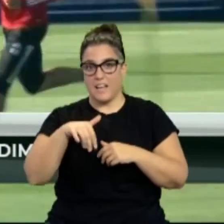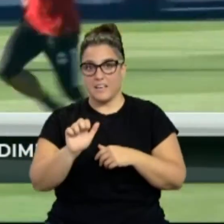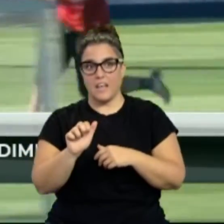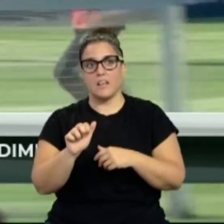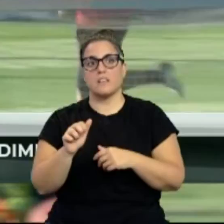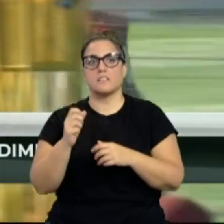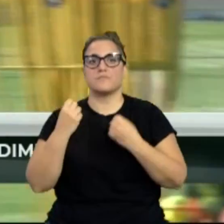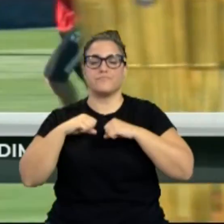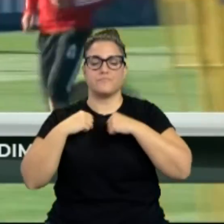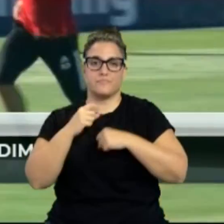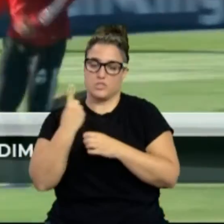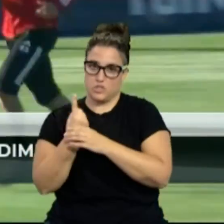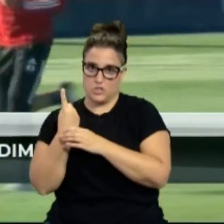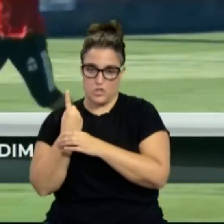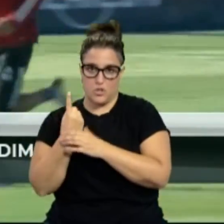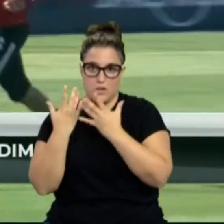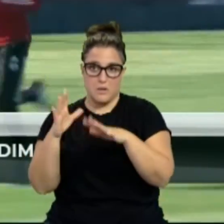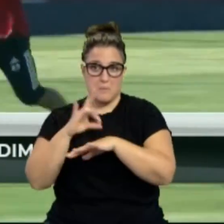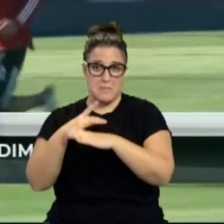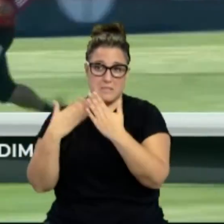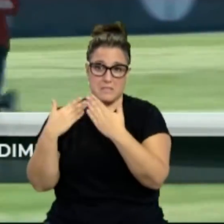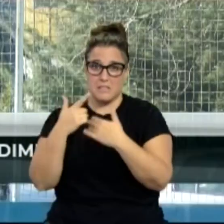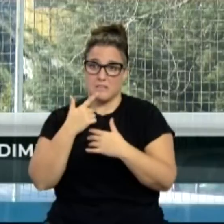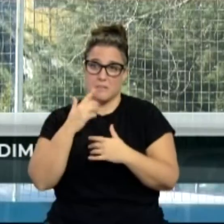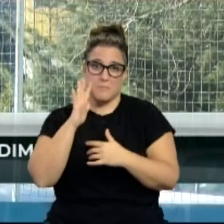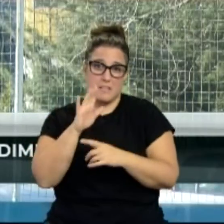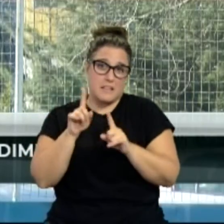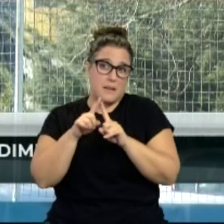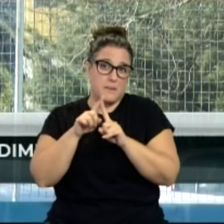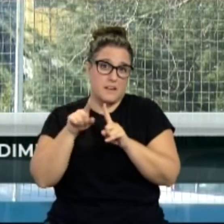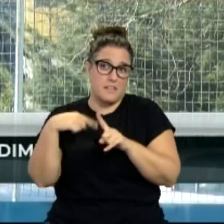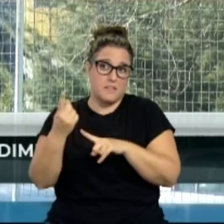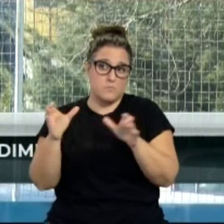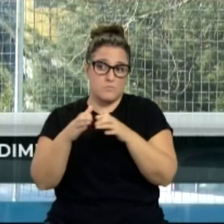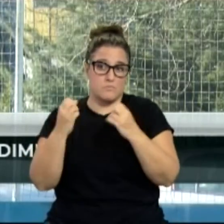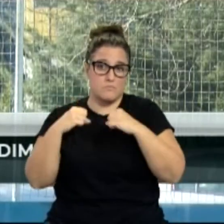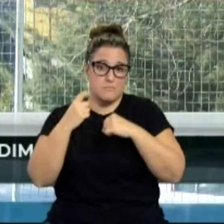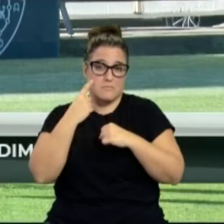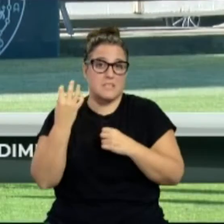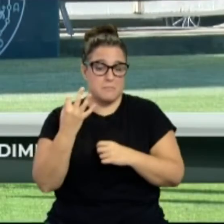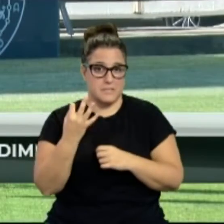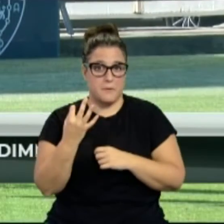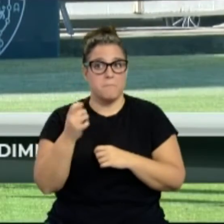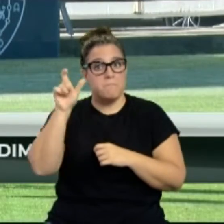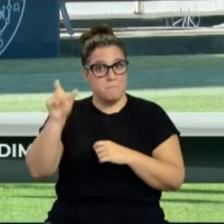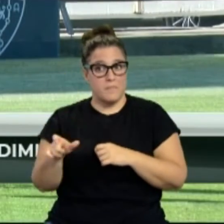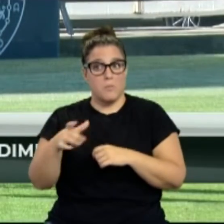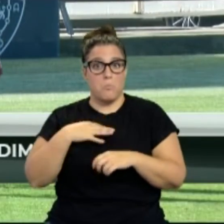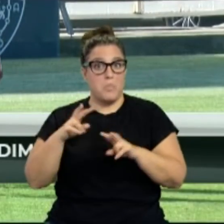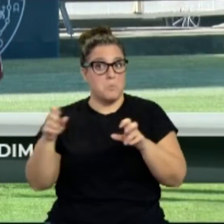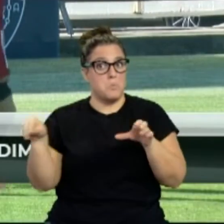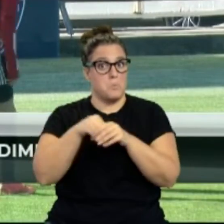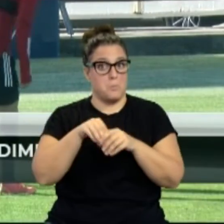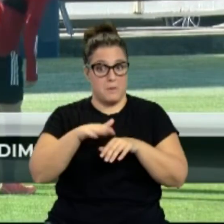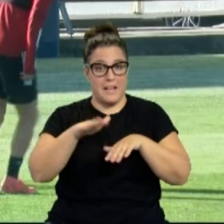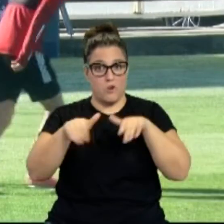charlaba con el médico Ibrasanac. Le exigía un poco más al término de la sesión colectiva. Ah, el serbio apunta a ser una de las novedades en la